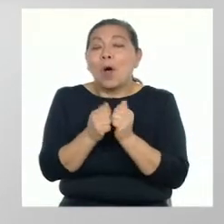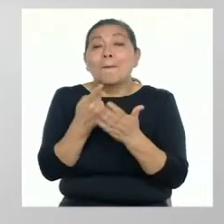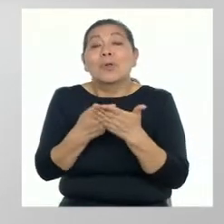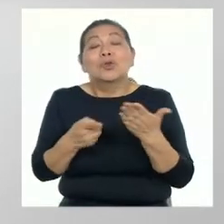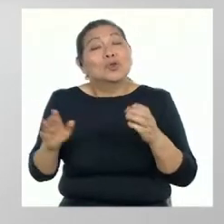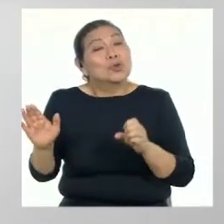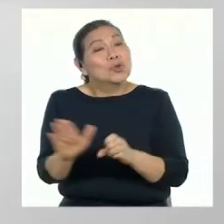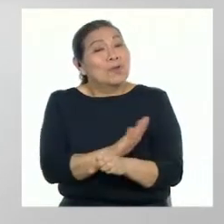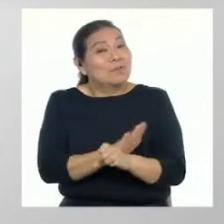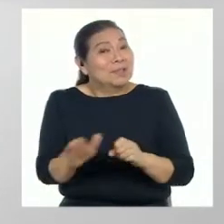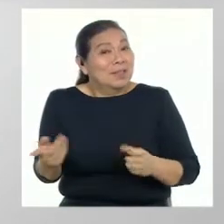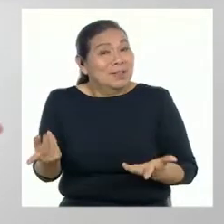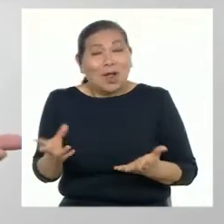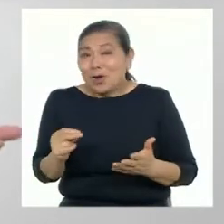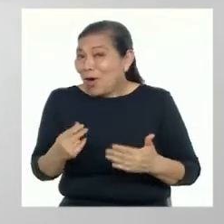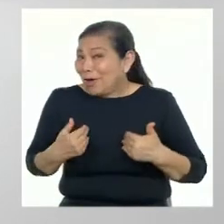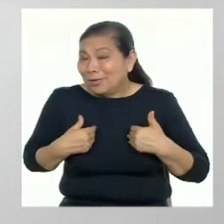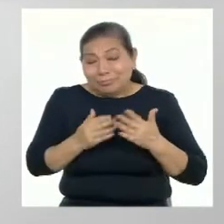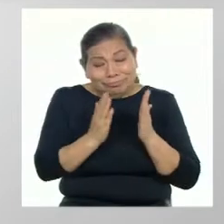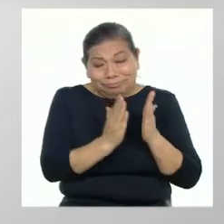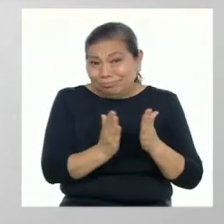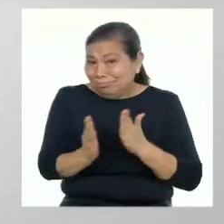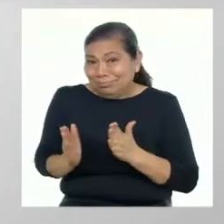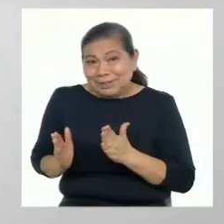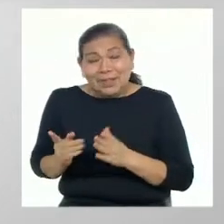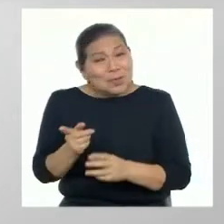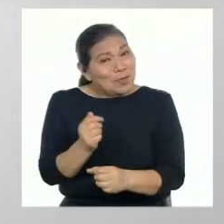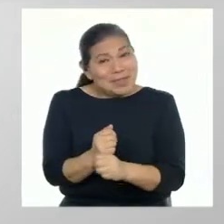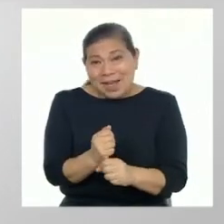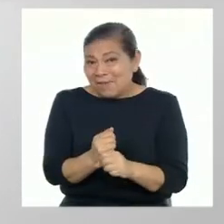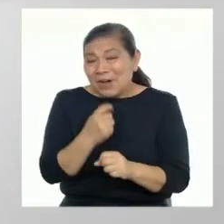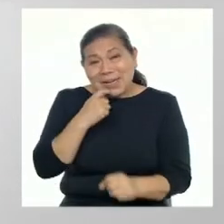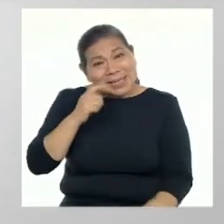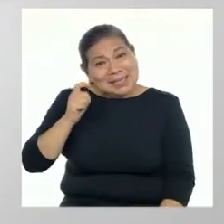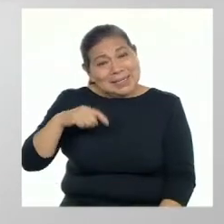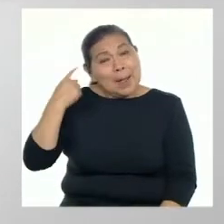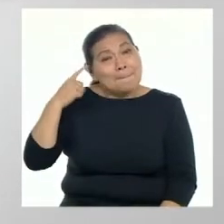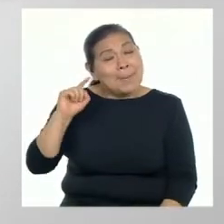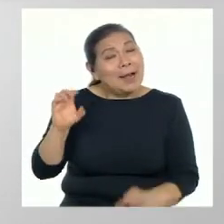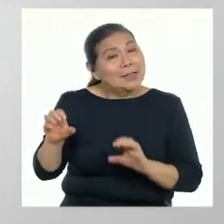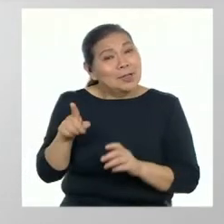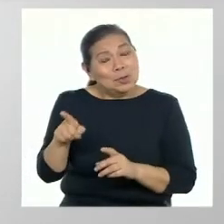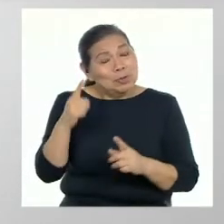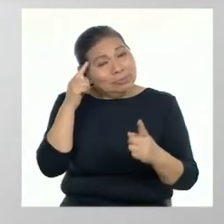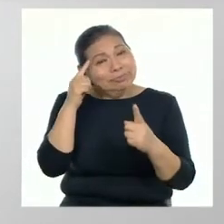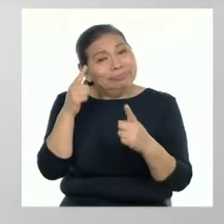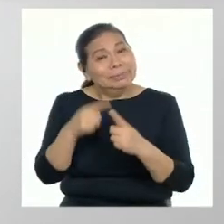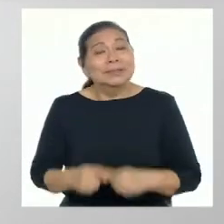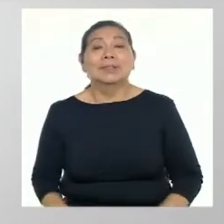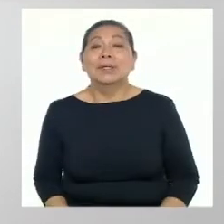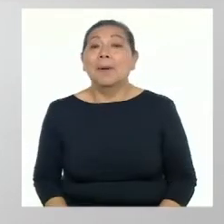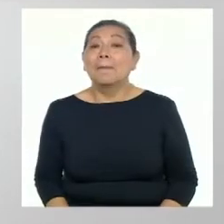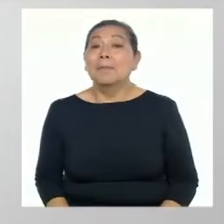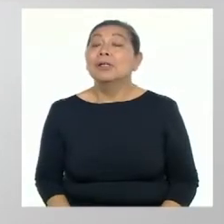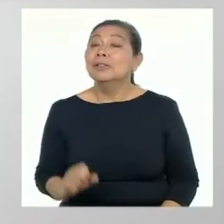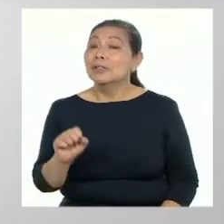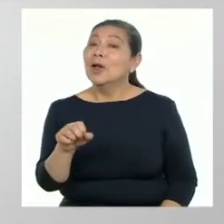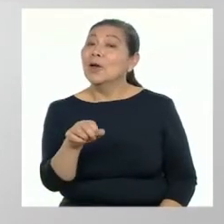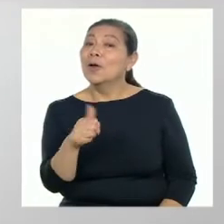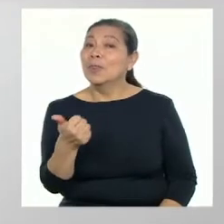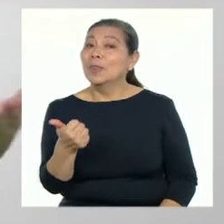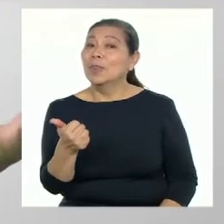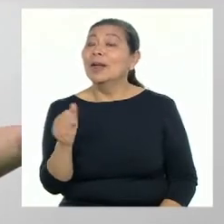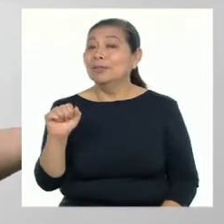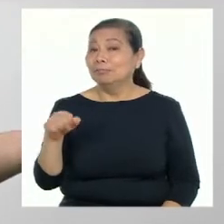recursos suficientes o no haber organizado las actividades que requerimos para el logro de esas metas. Por otro lado,